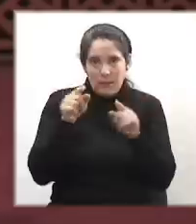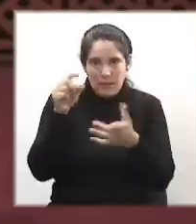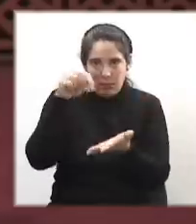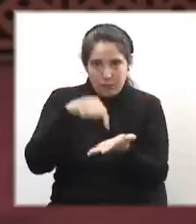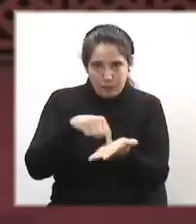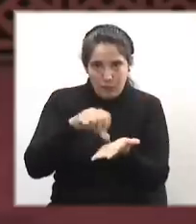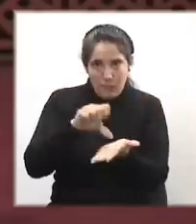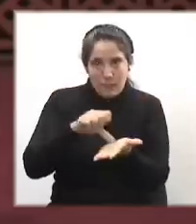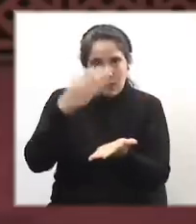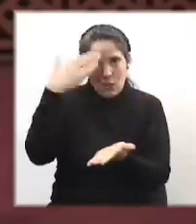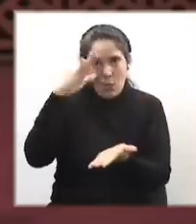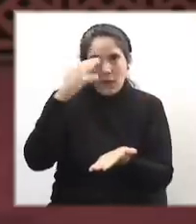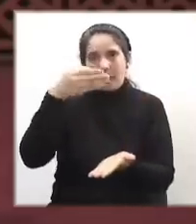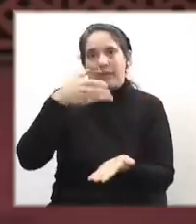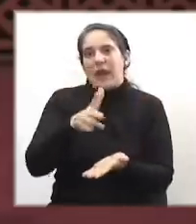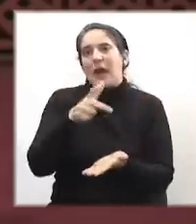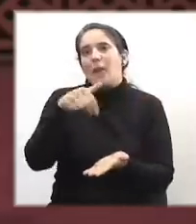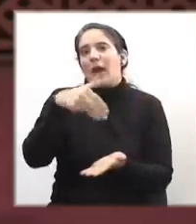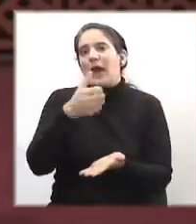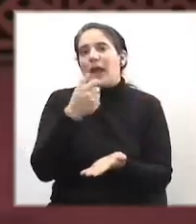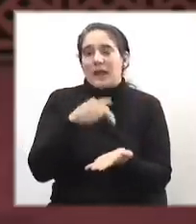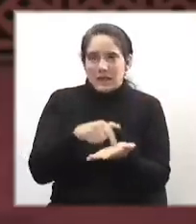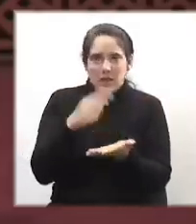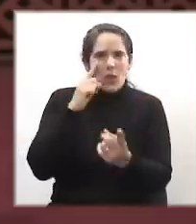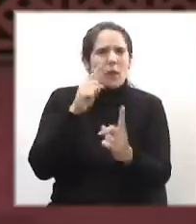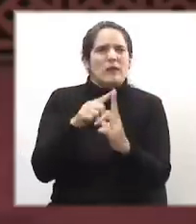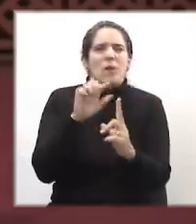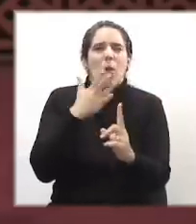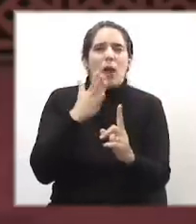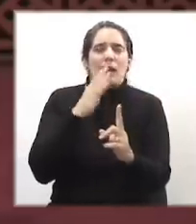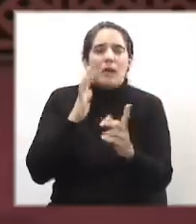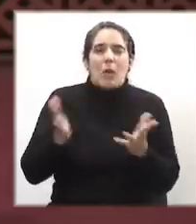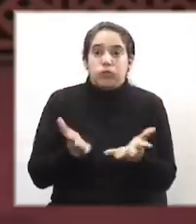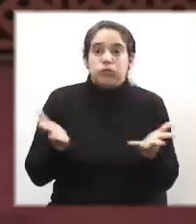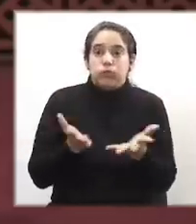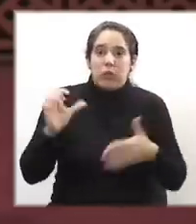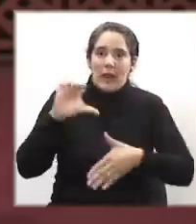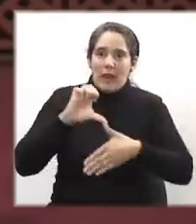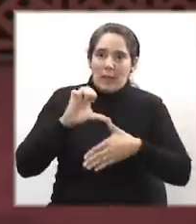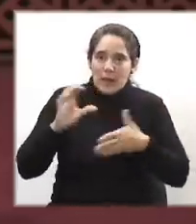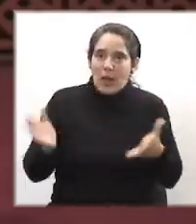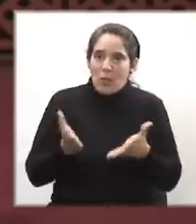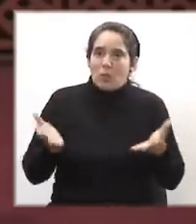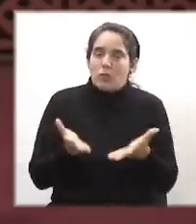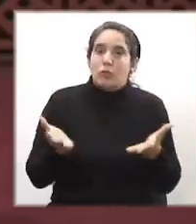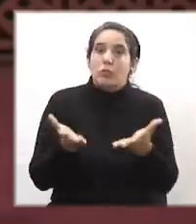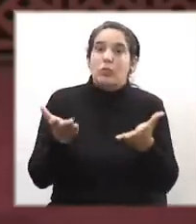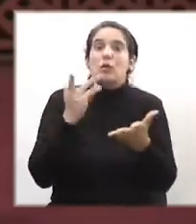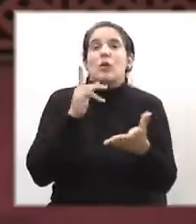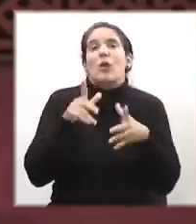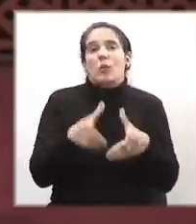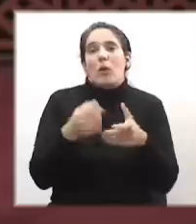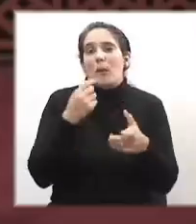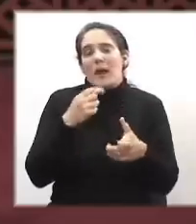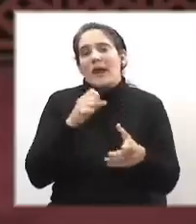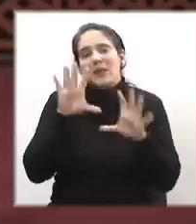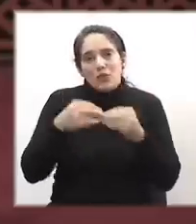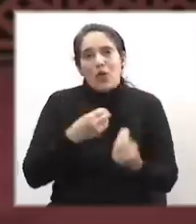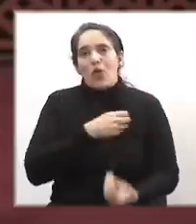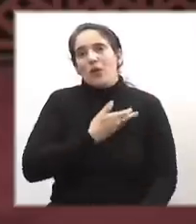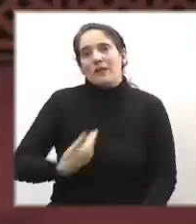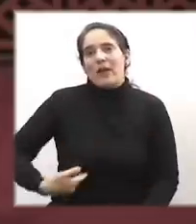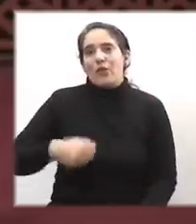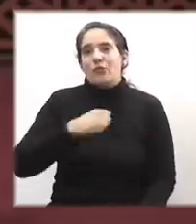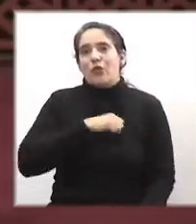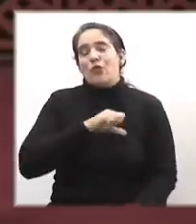también, con el objetivo de promover la lucha armada en el continente para el establecimiento de estados socialistas en